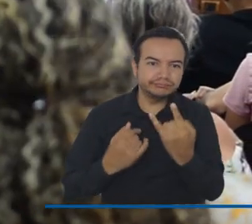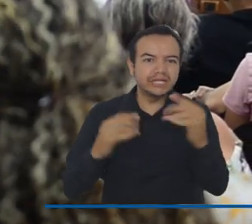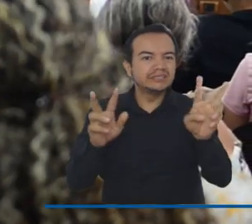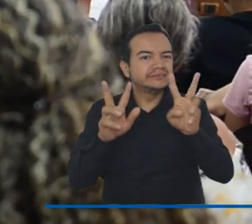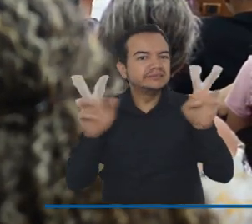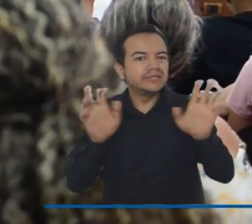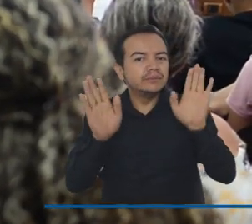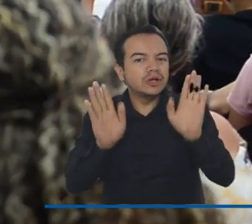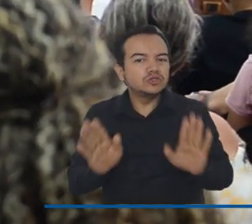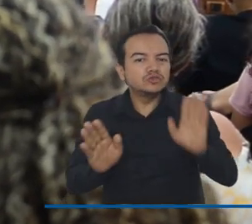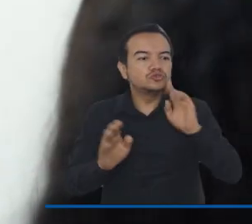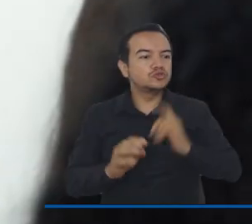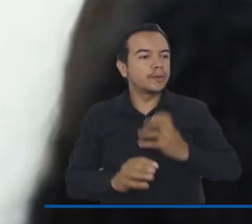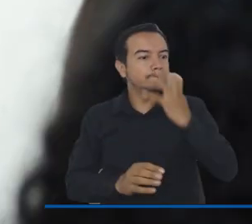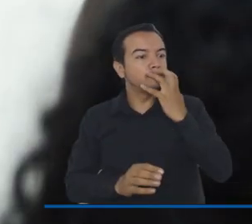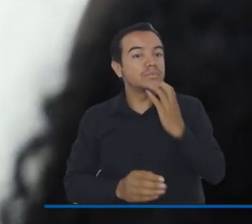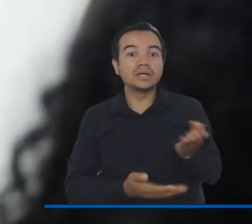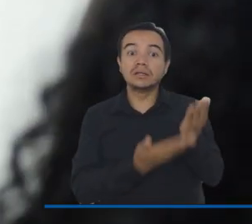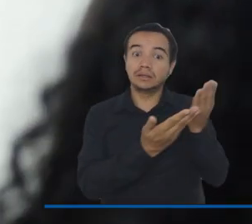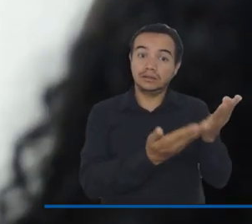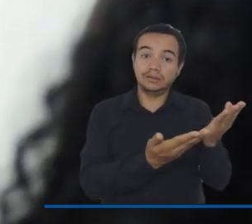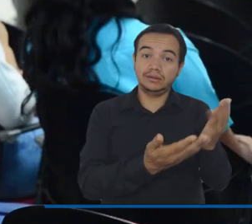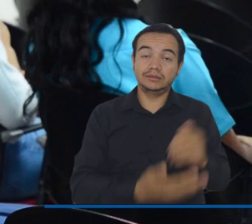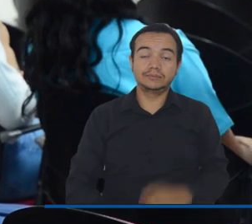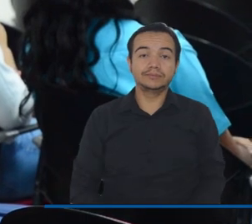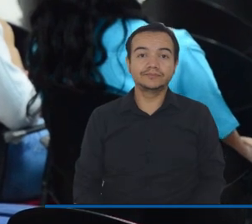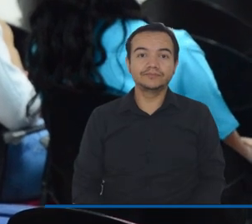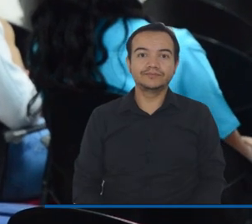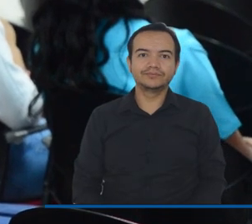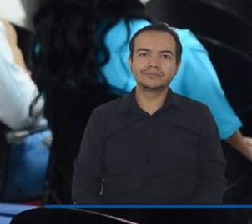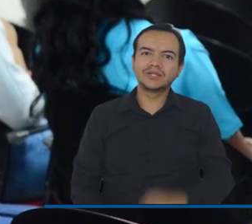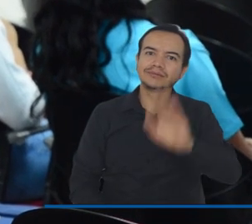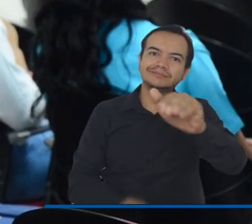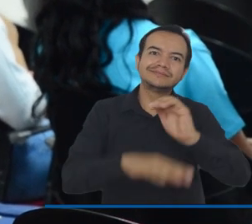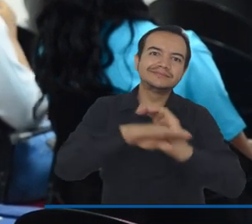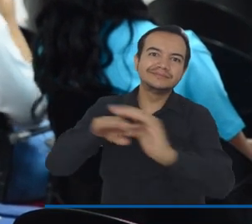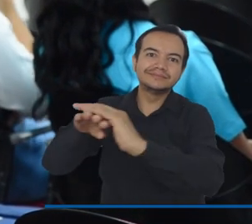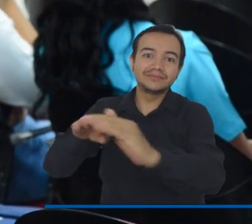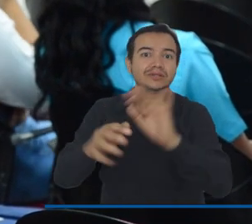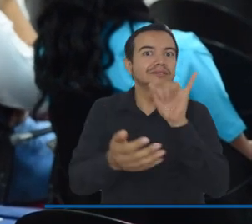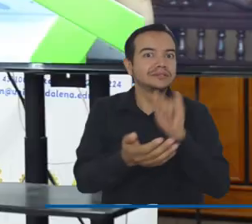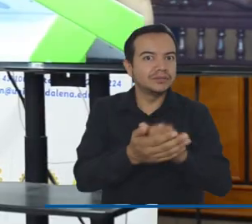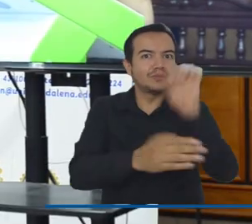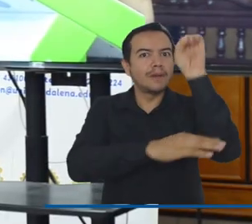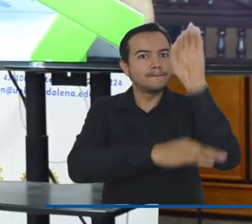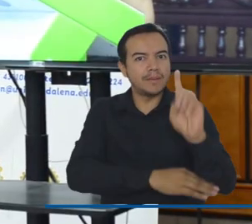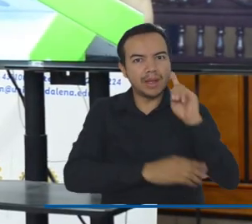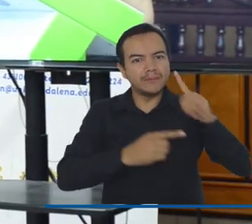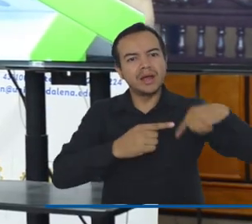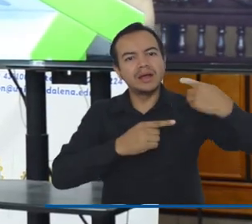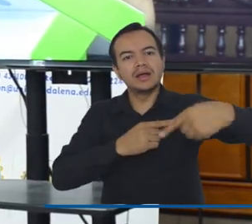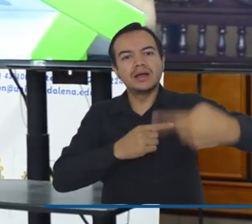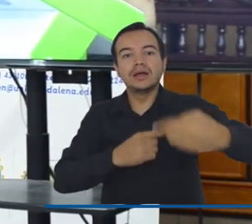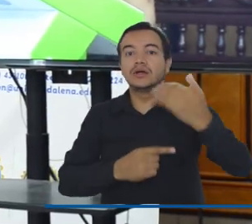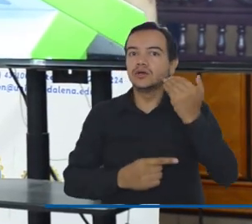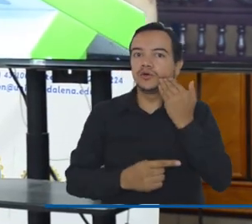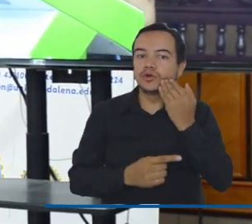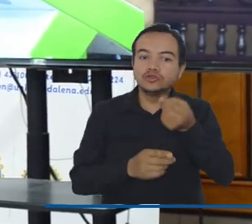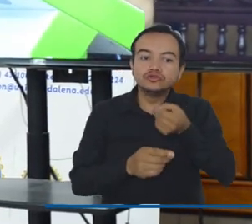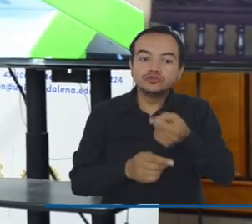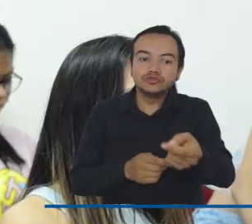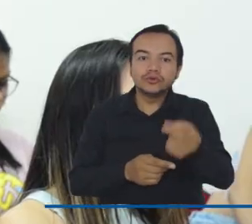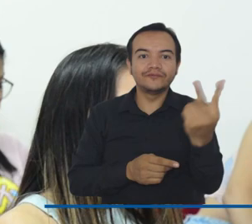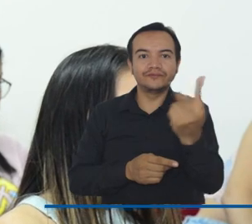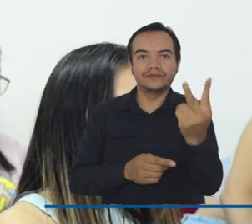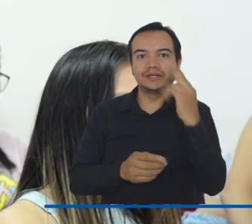conocer a nuestro premio Nobel. La invitación es a seguir disfrutando del ciclo de conferencias de Gabo el próximo viernes 14 de abril,